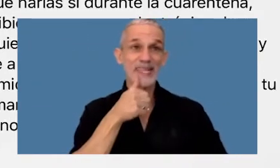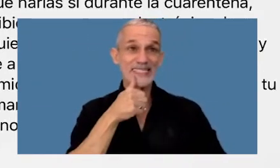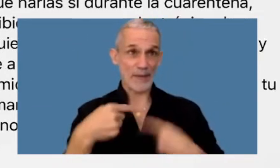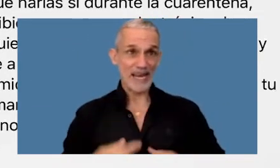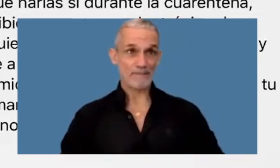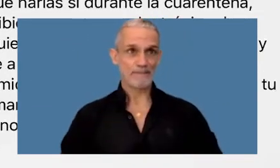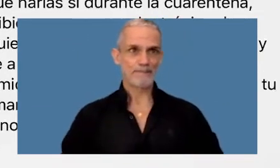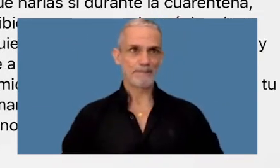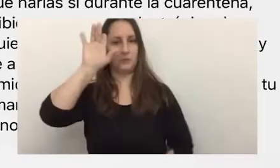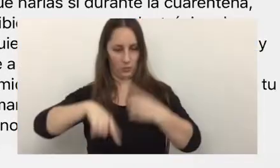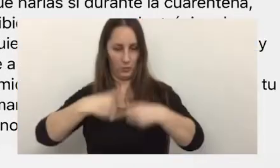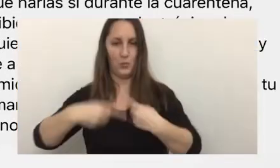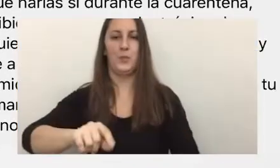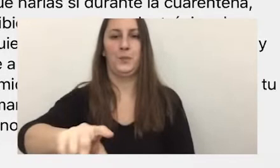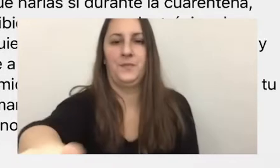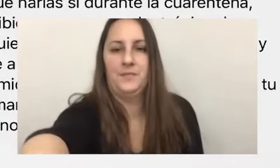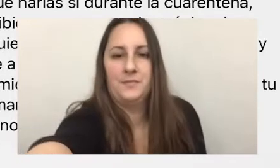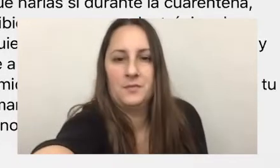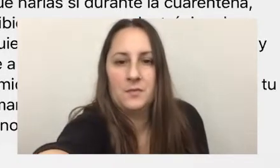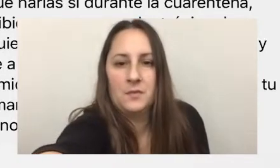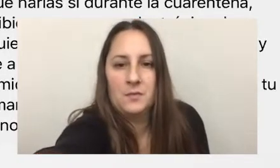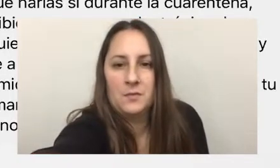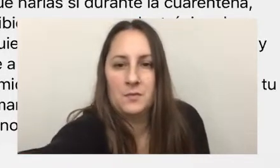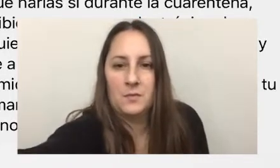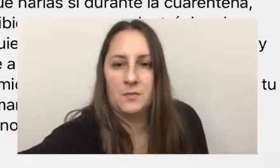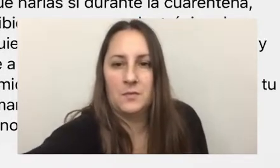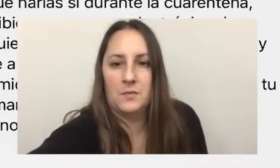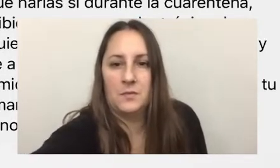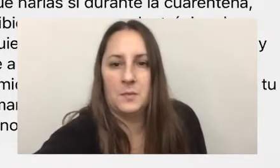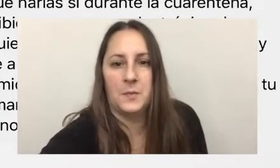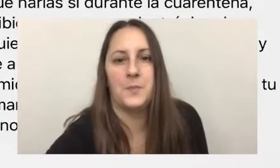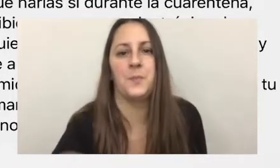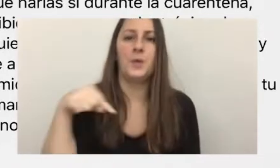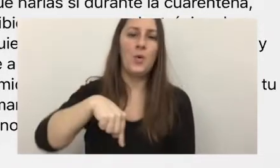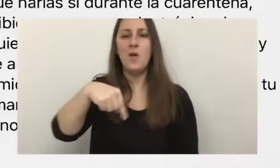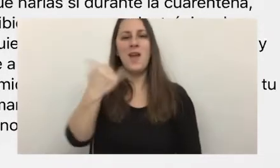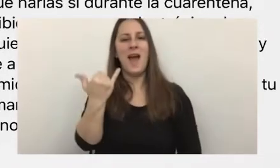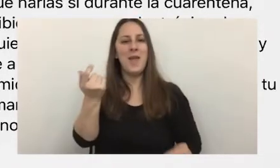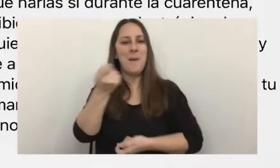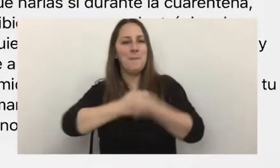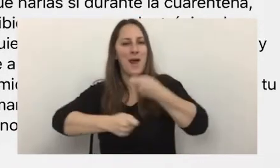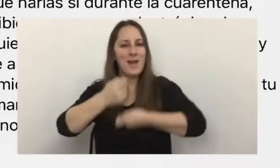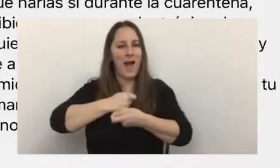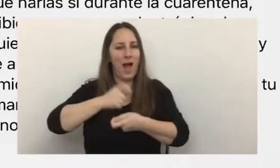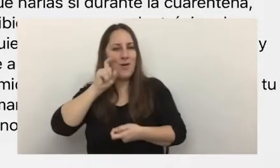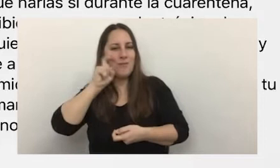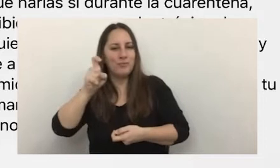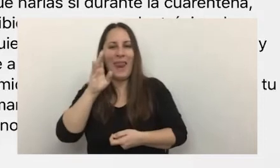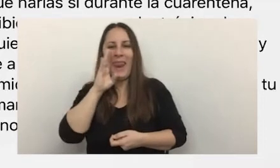hoy hay un mercado negro de reventa de nuestra información